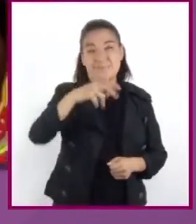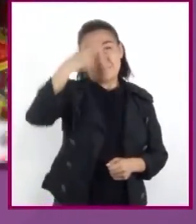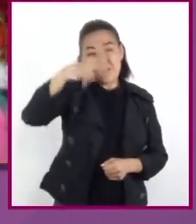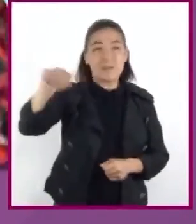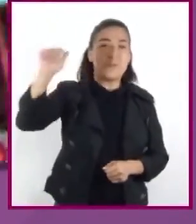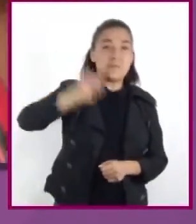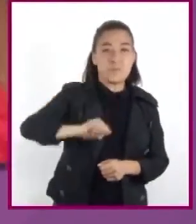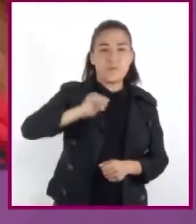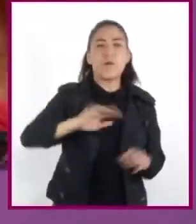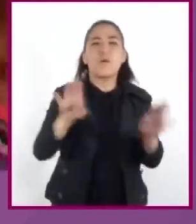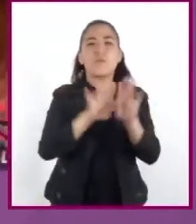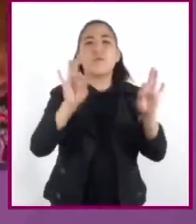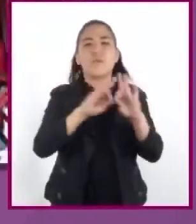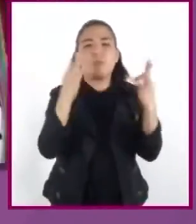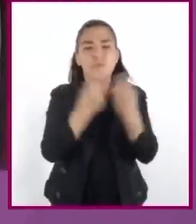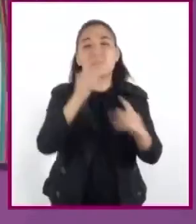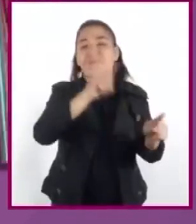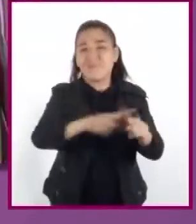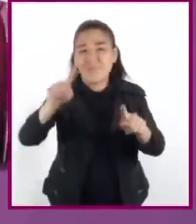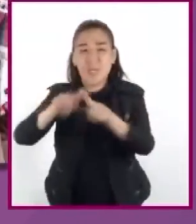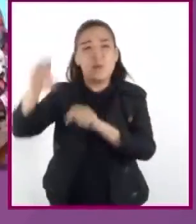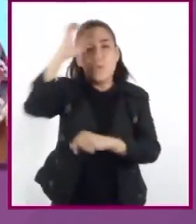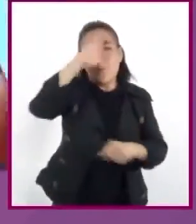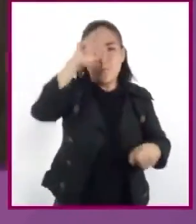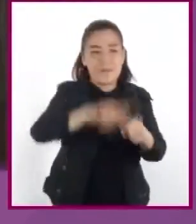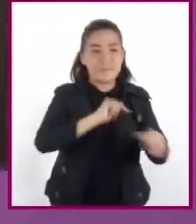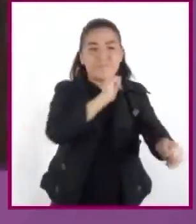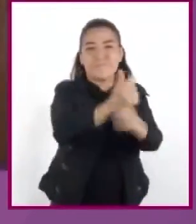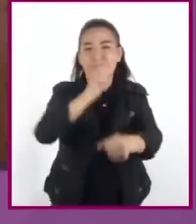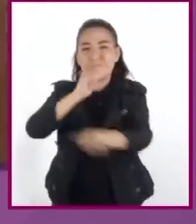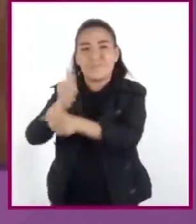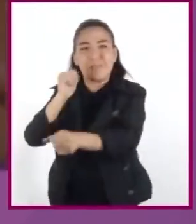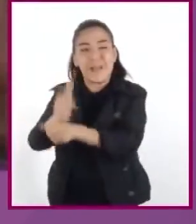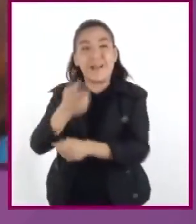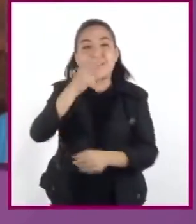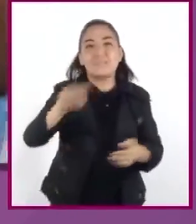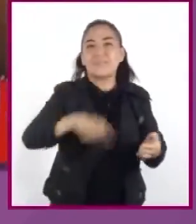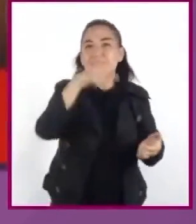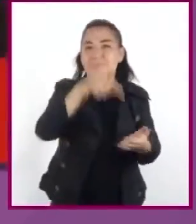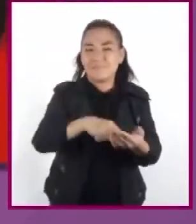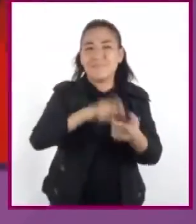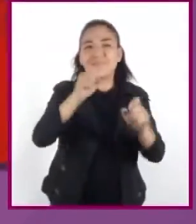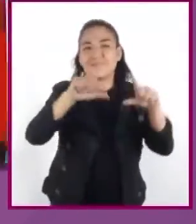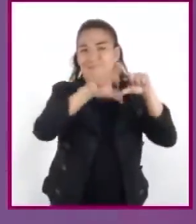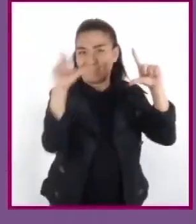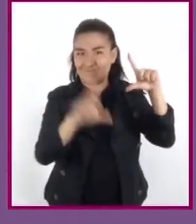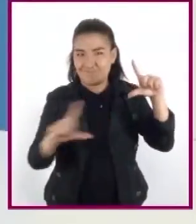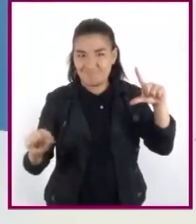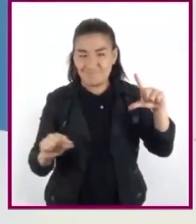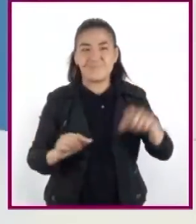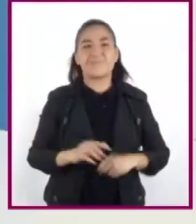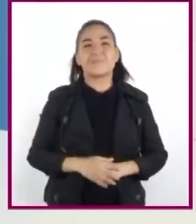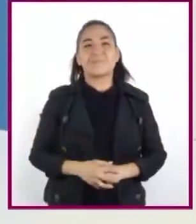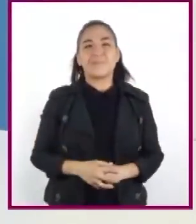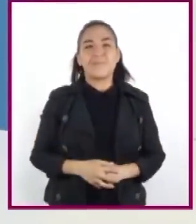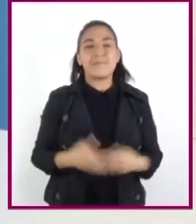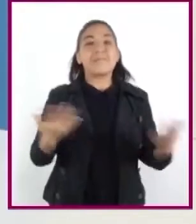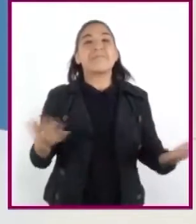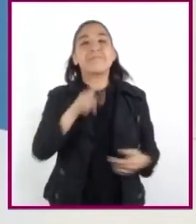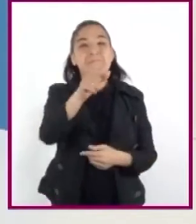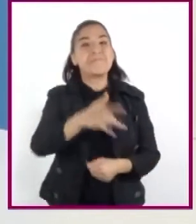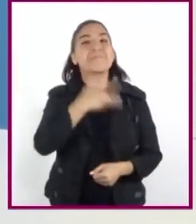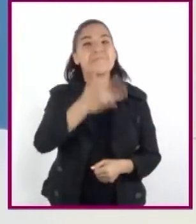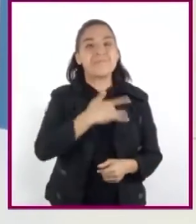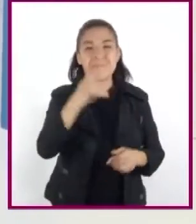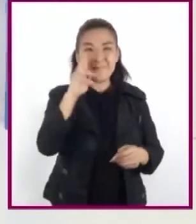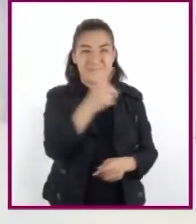Antiguo se conformó por diversas culturas que se asentaron en distintas áreas geográficas. ¿Qué les pareció